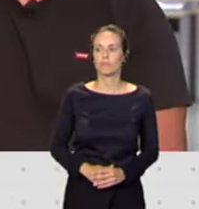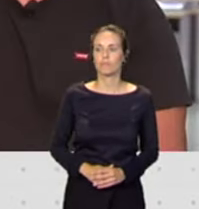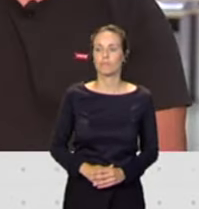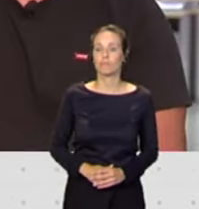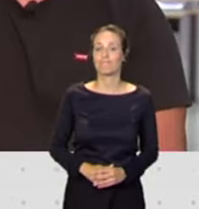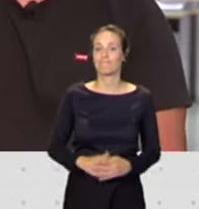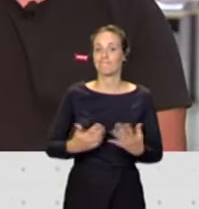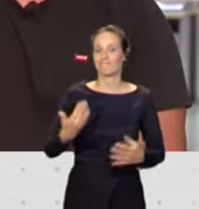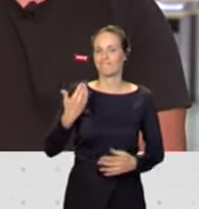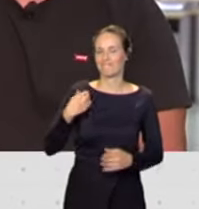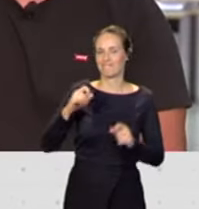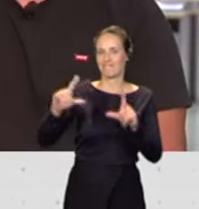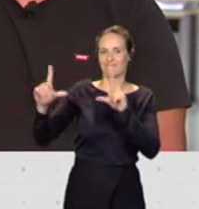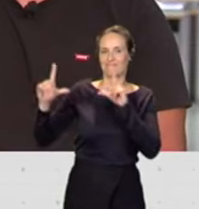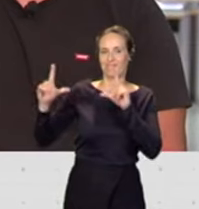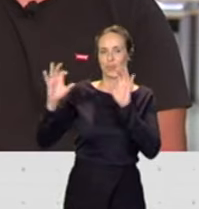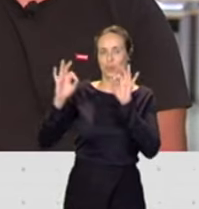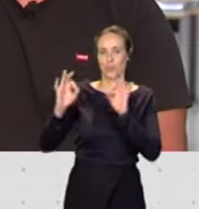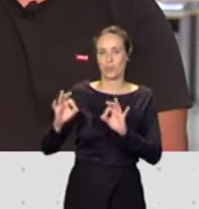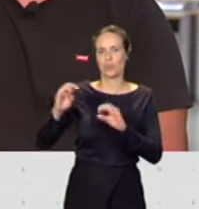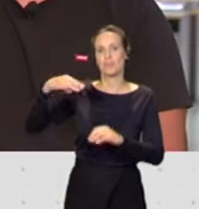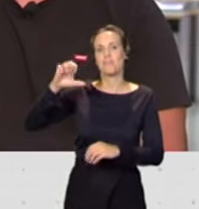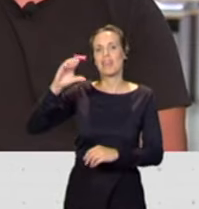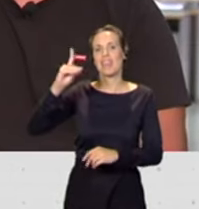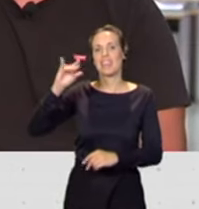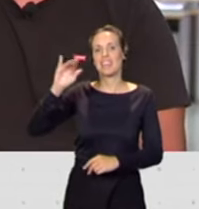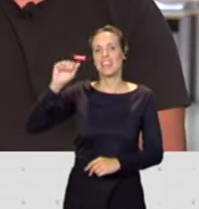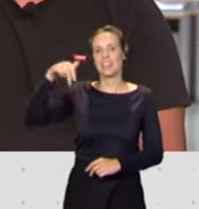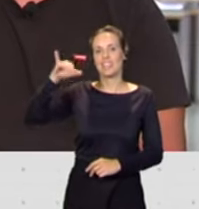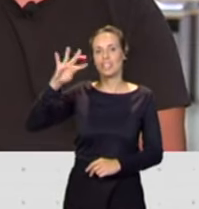Tenemos con nosotros precisamente a Ricardo Rodríguez Medianito IV. ¡Buenos días!